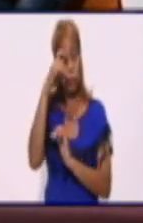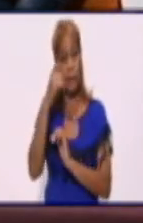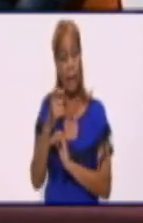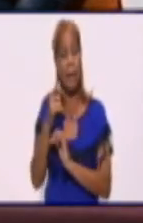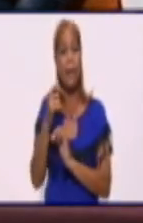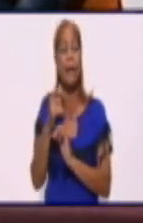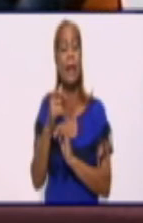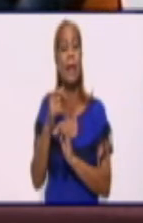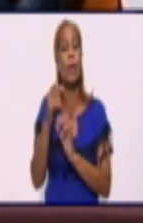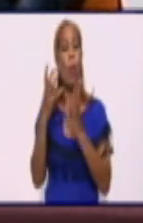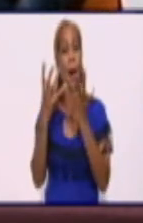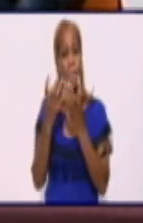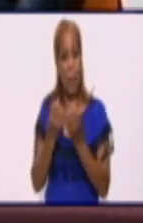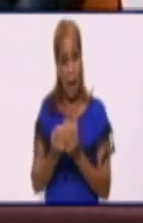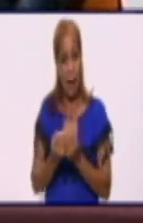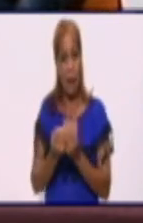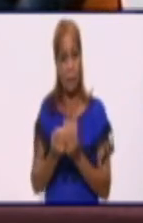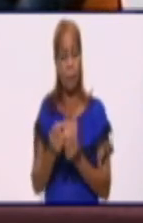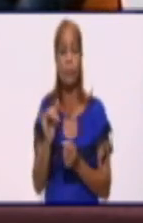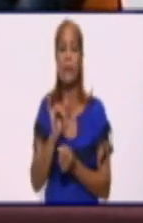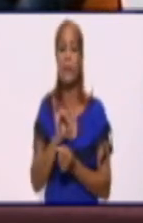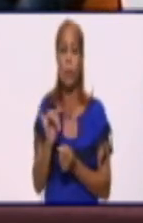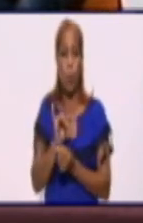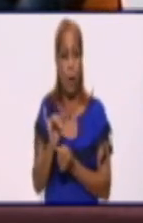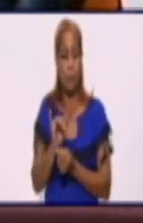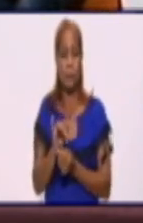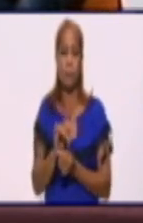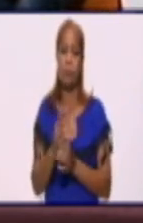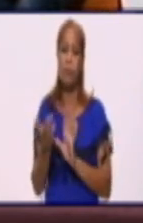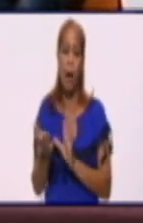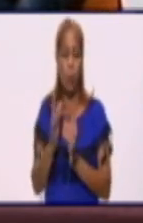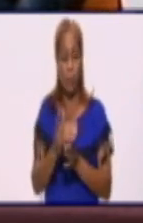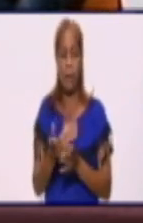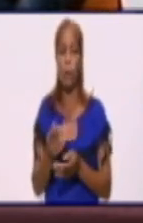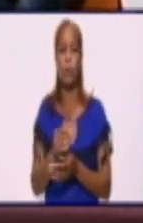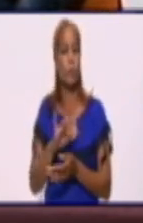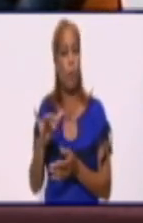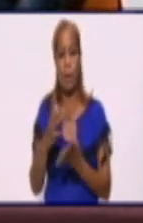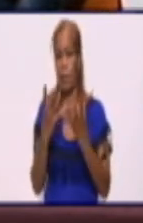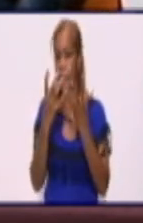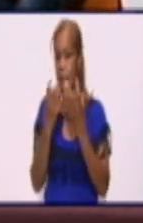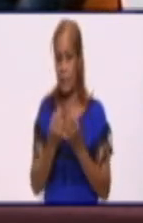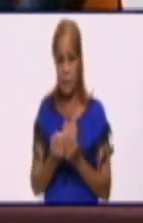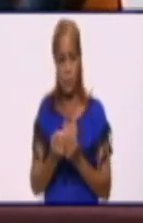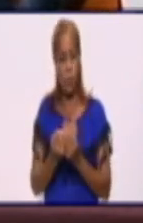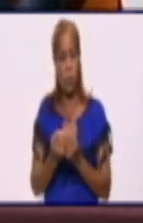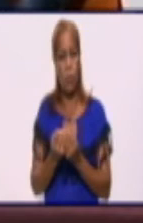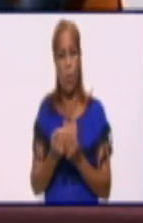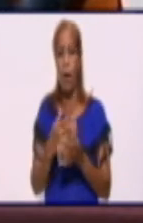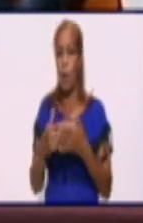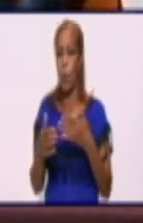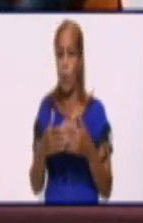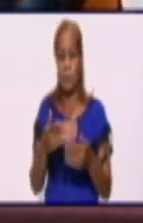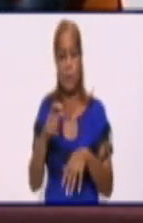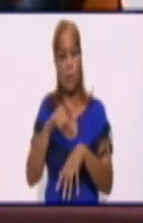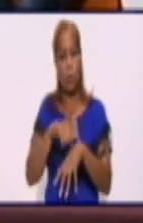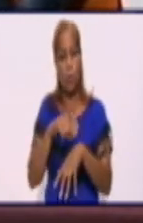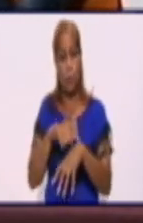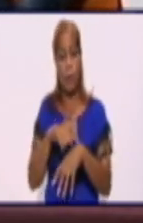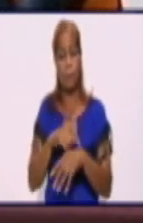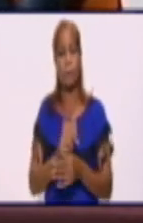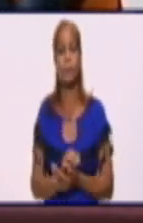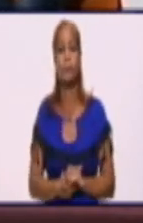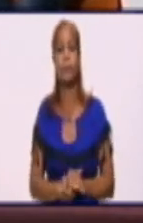horario de la madrugada, pues estaría retirando en vez de los 3, un megawatt. Por lo tanto, la cantidad de circuitos es mayor. Es mayor.